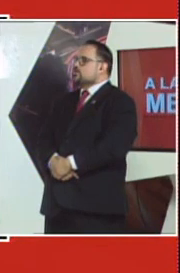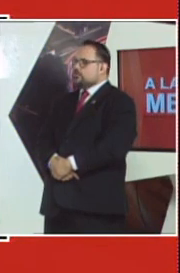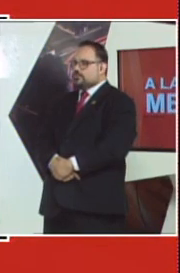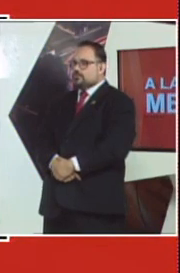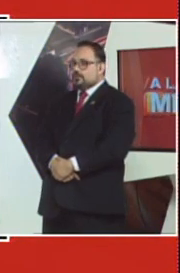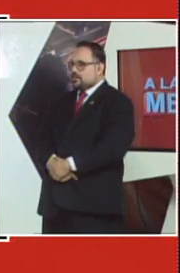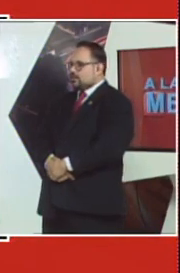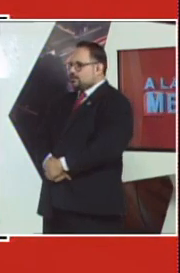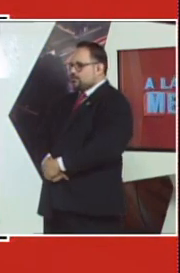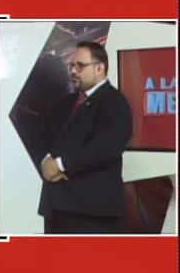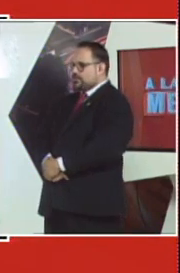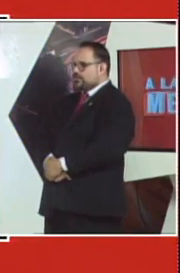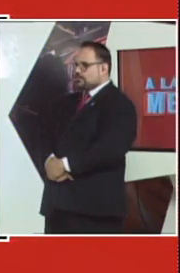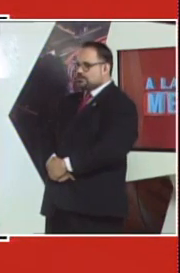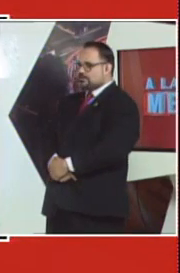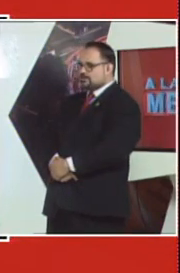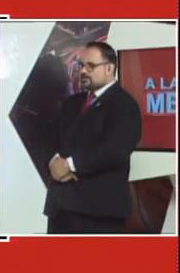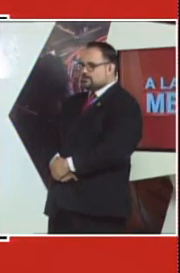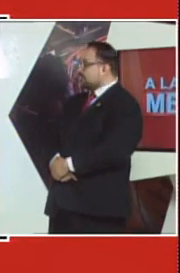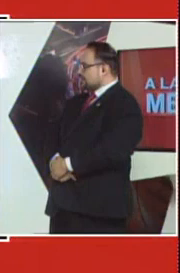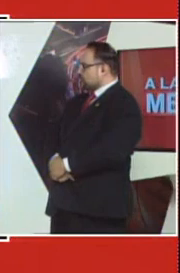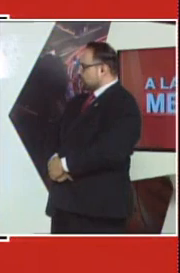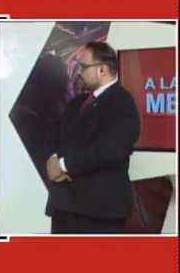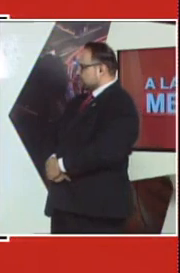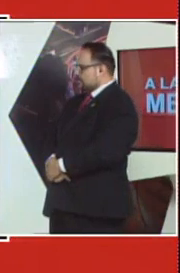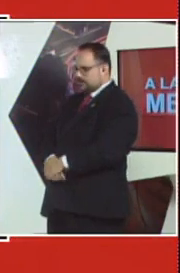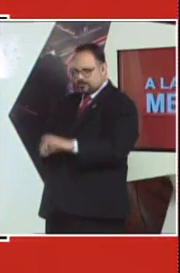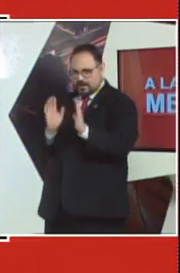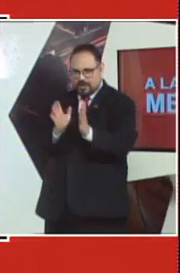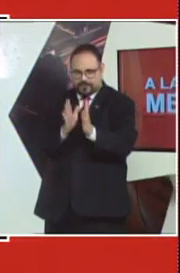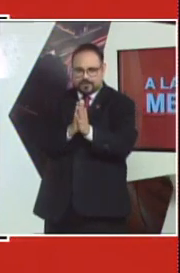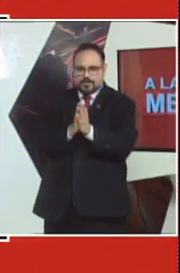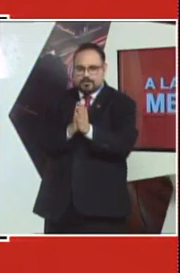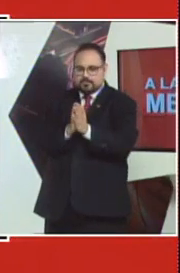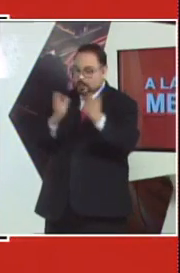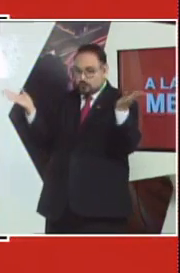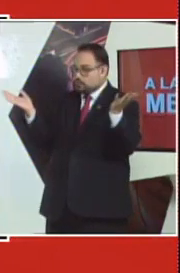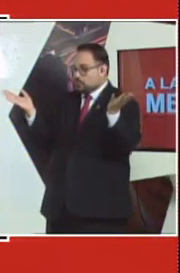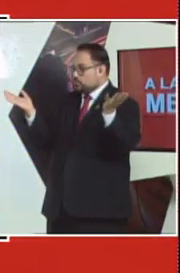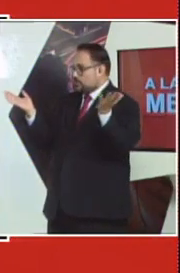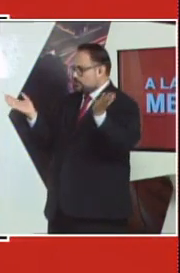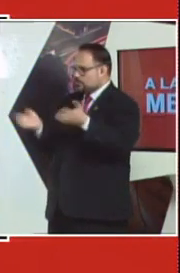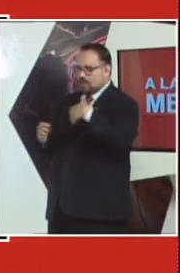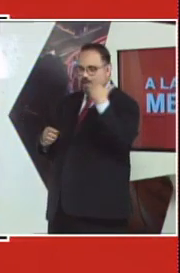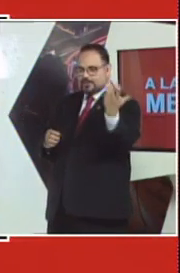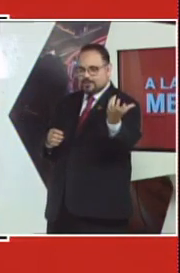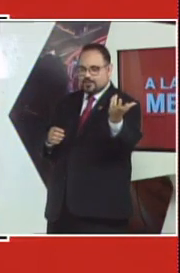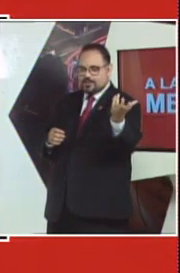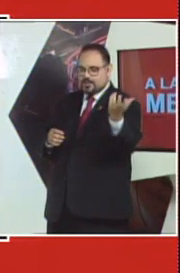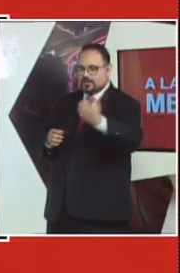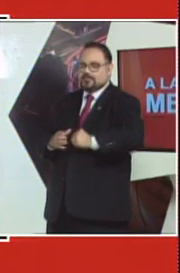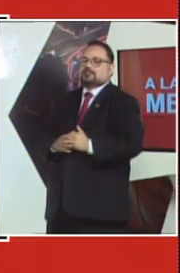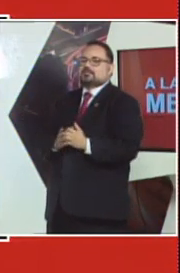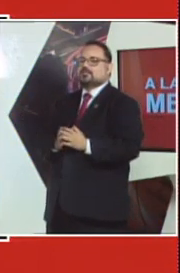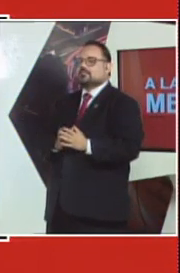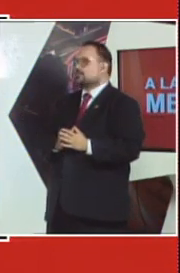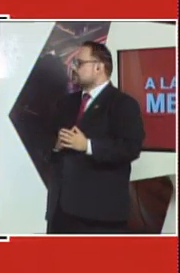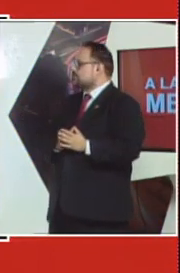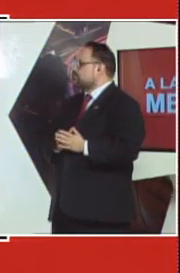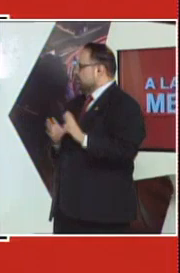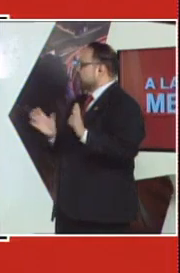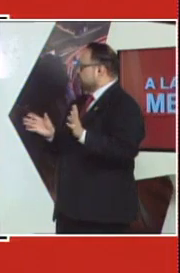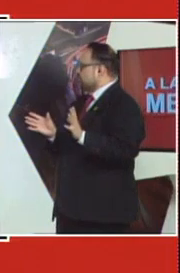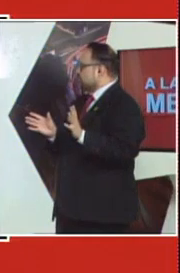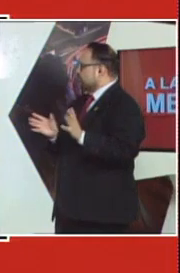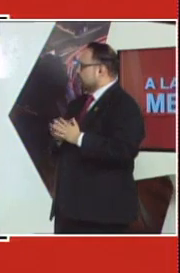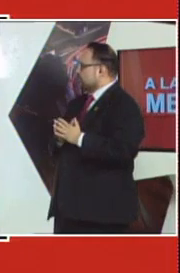lo ves? Yo lo veo de la forma en que lo estás pensando precisamente, Sandy. A ver, las dos posturas, la gente que ya está en esa